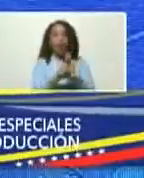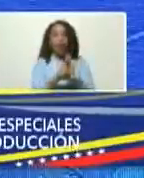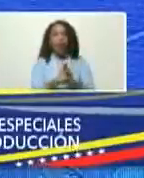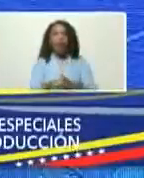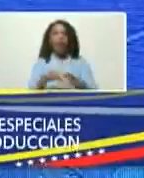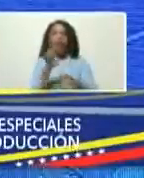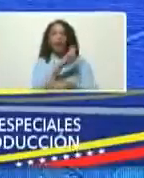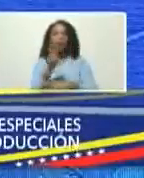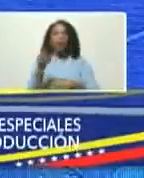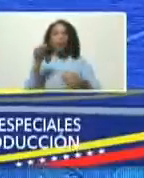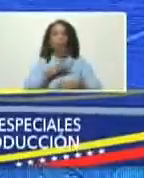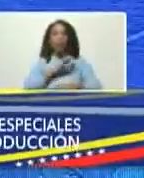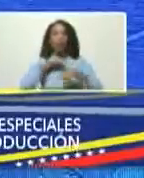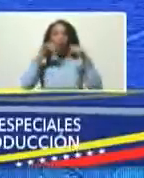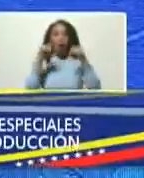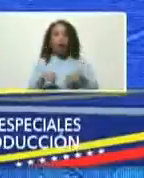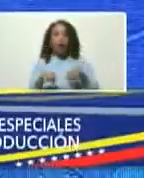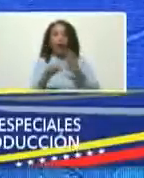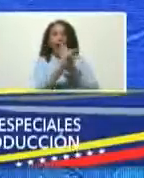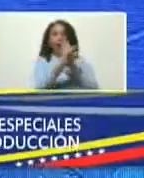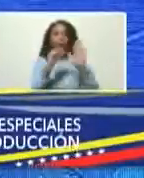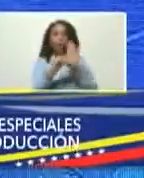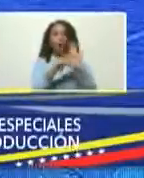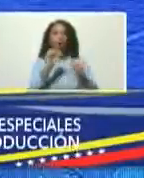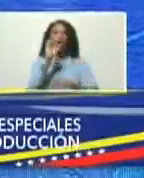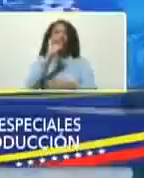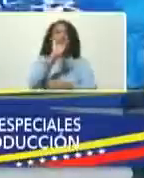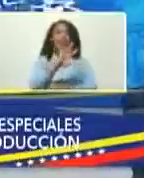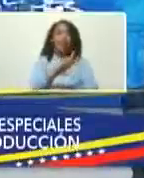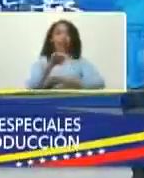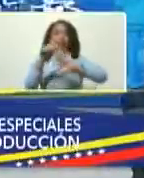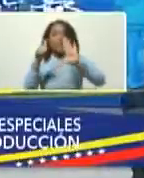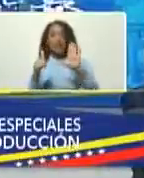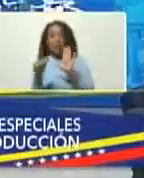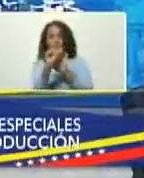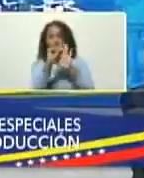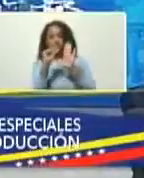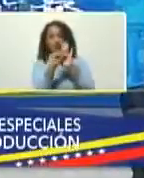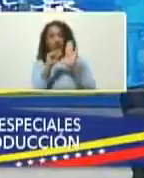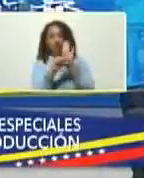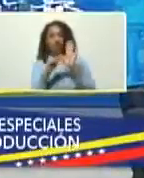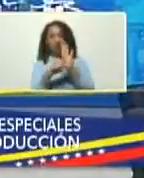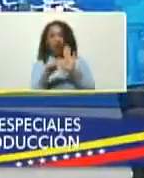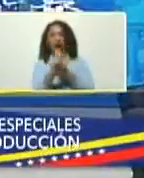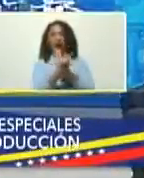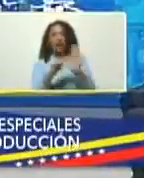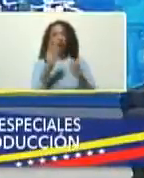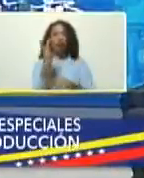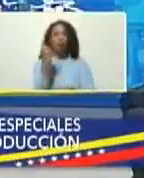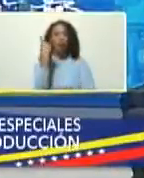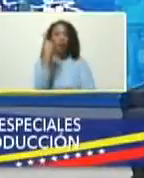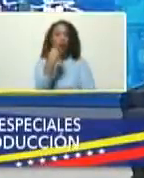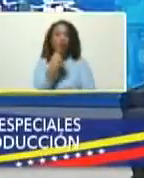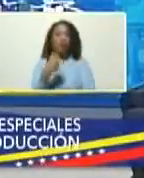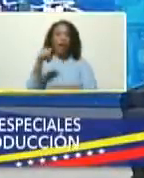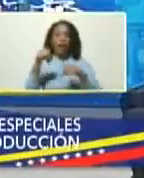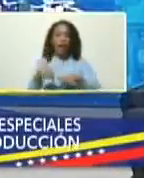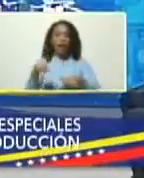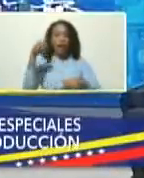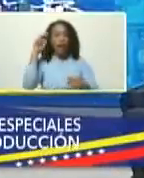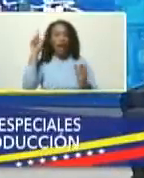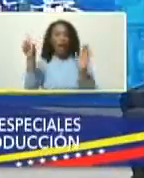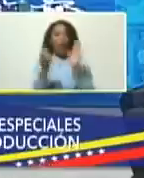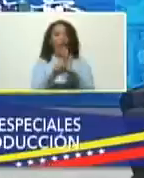República. El artículo tiene 36 artículos. El artículo número 1 dice esta ley tiene por objeto